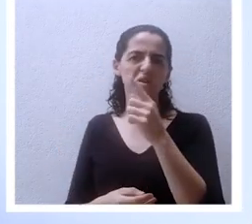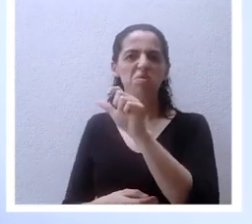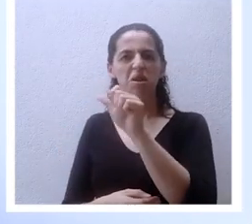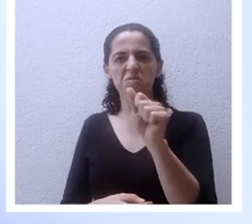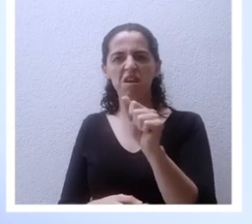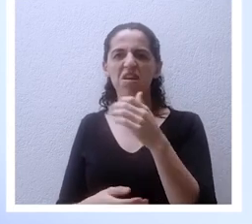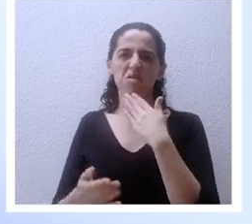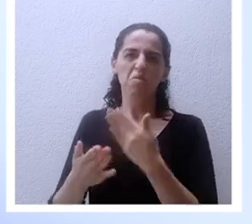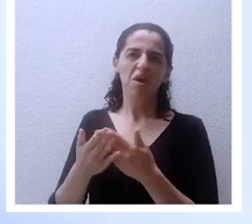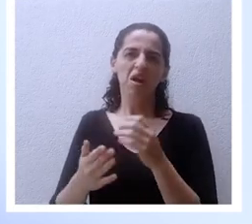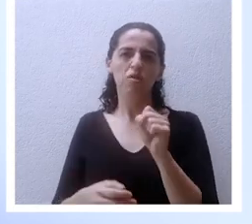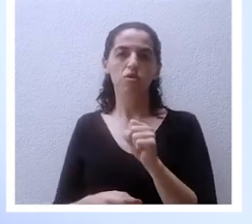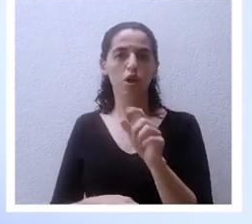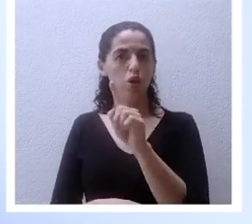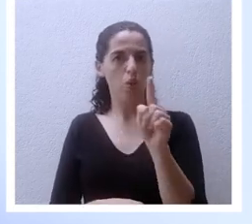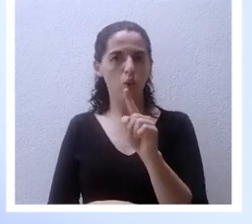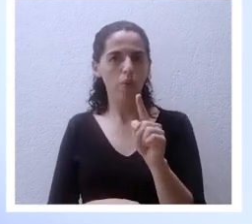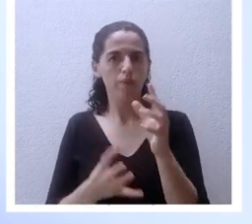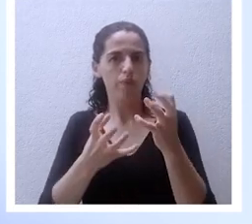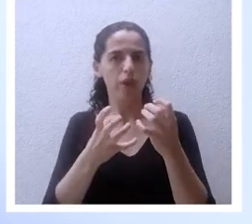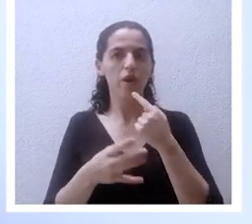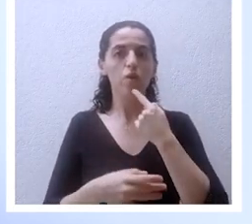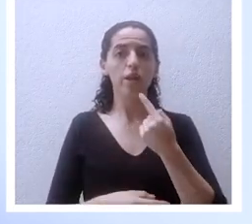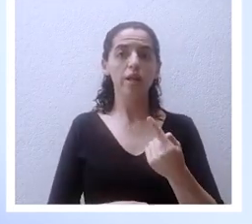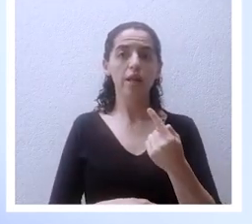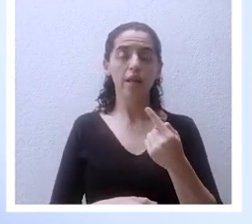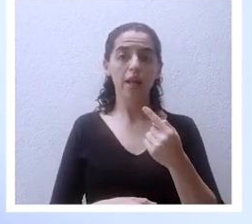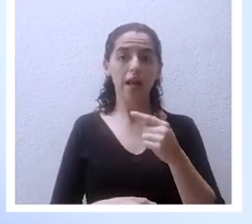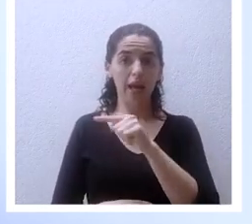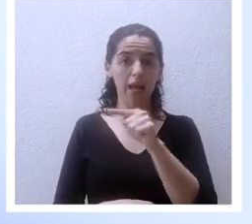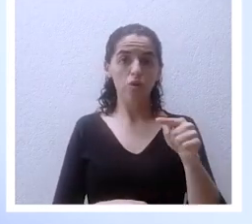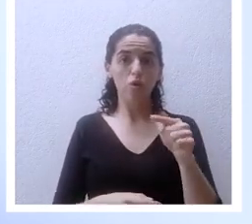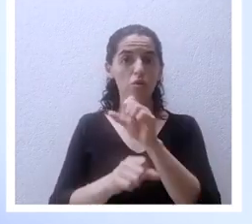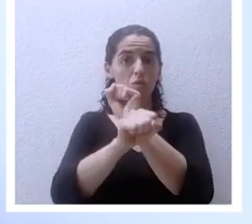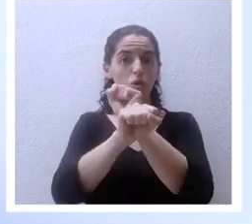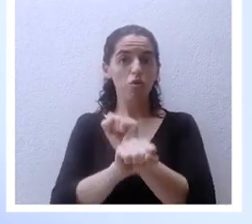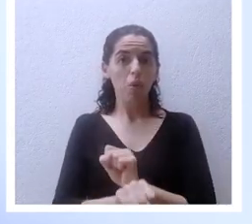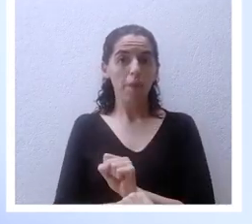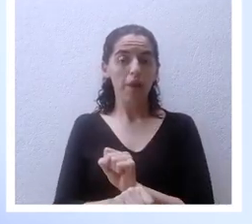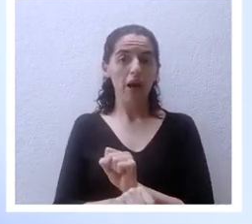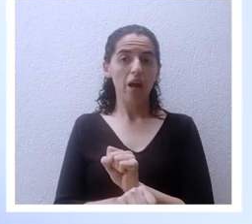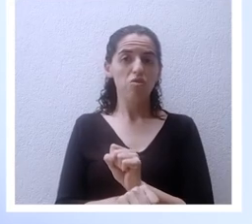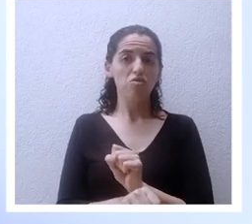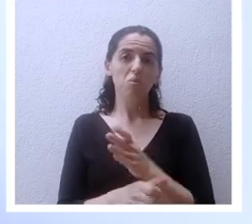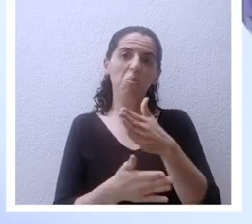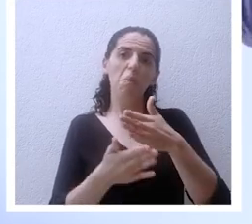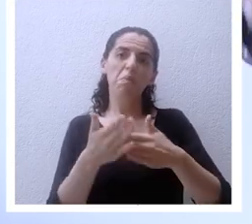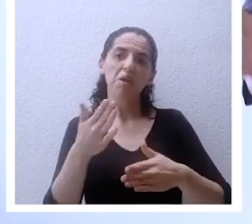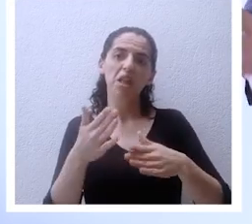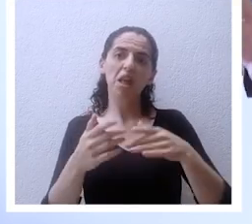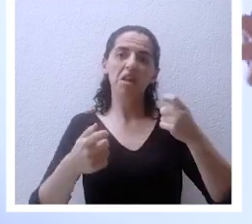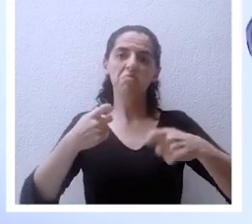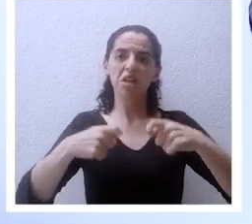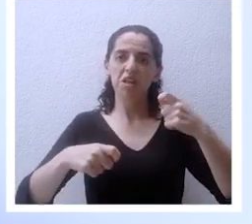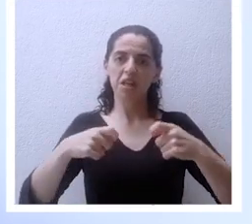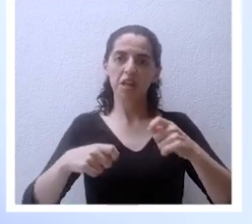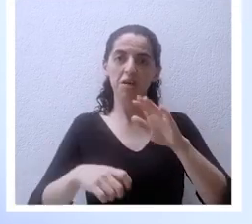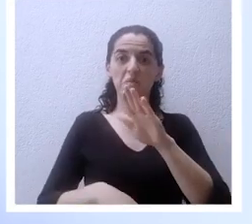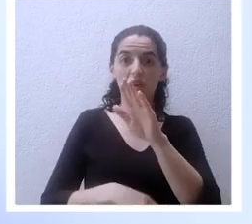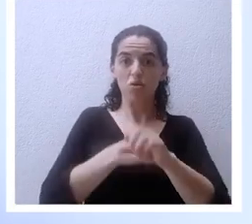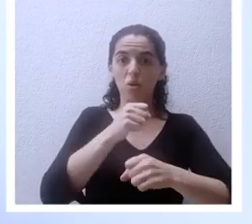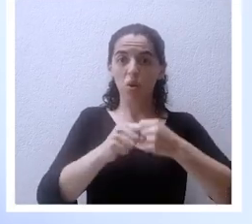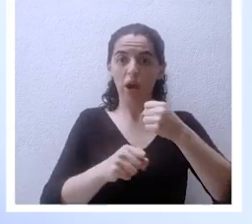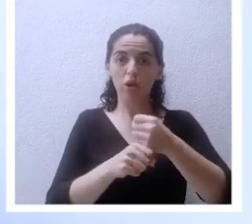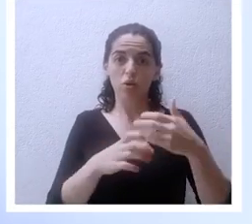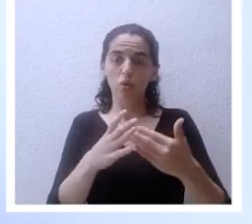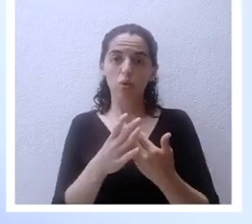no, no, quiero decirte que ellos acostumbraban a celebrar a mediados de septiembre como su año nuevo y Dios